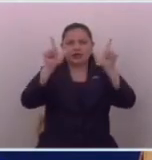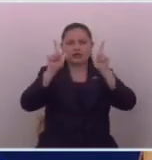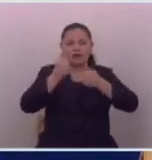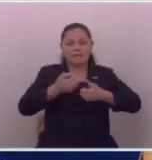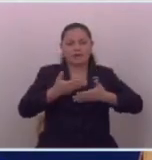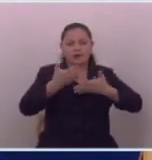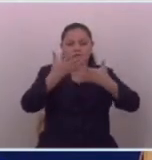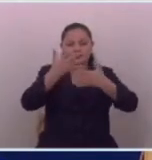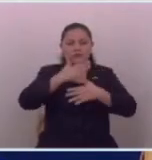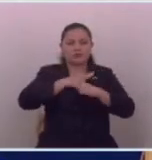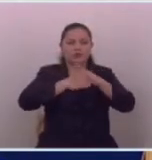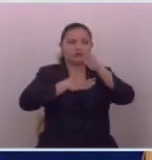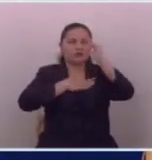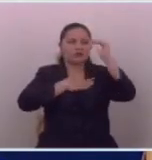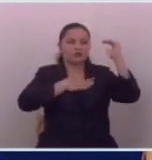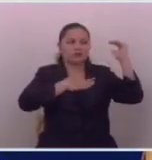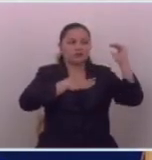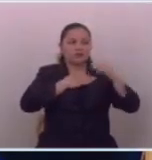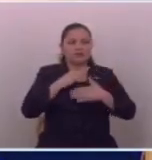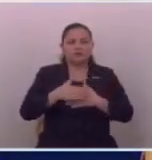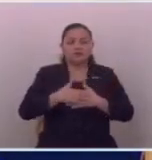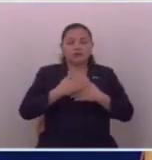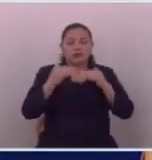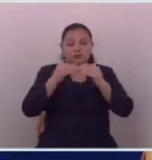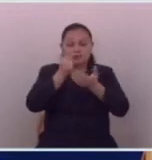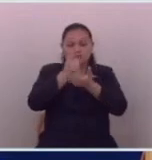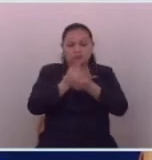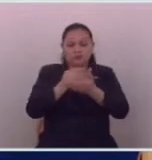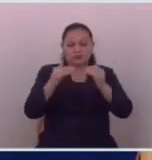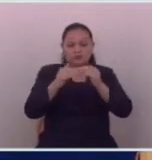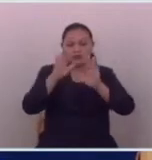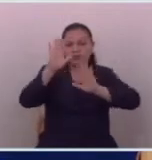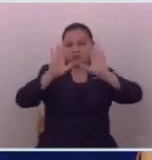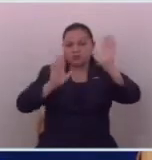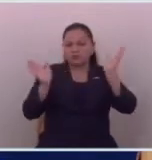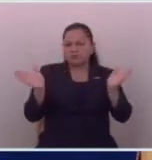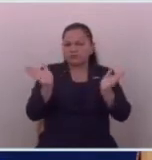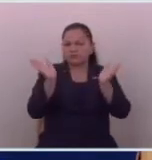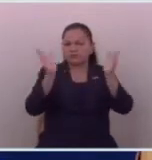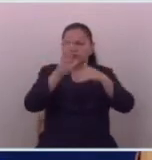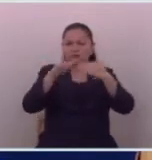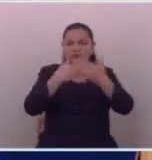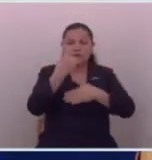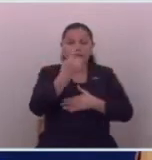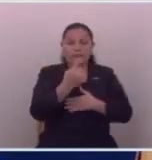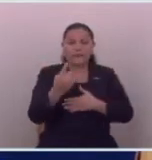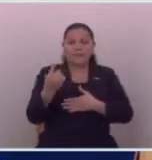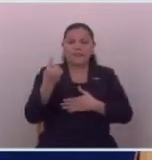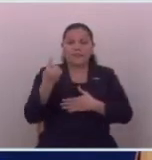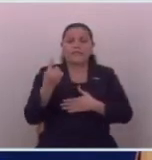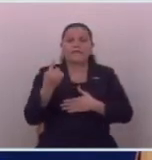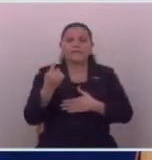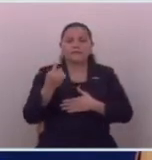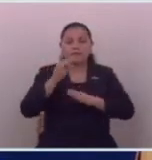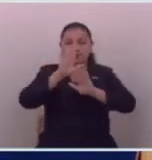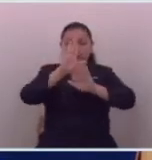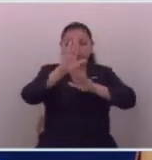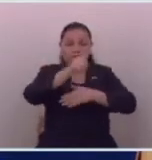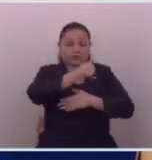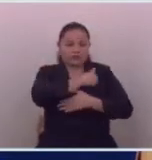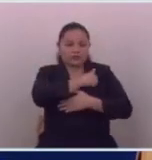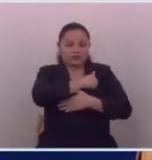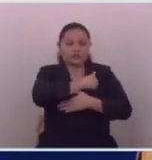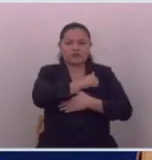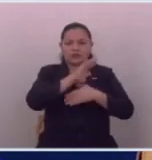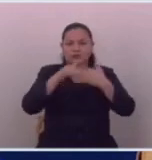expresión en nuestro país, así como para fomentar la participación de todas aquellas personas que con responsabilidad